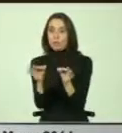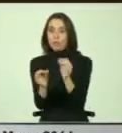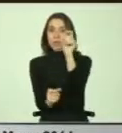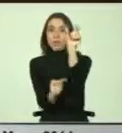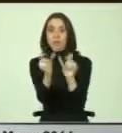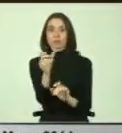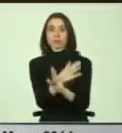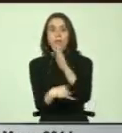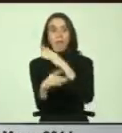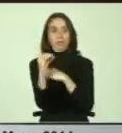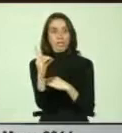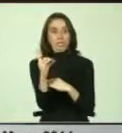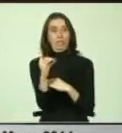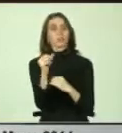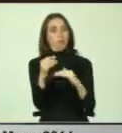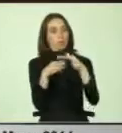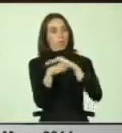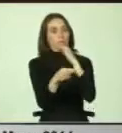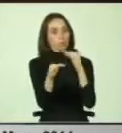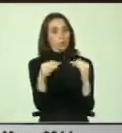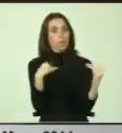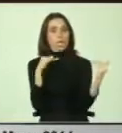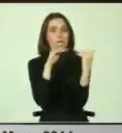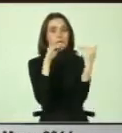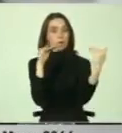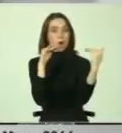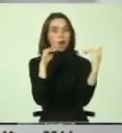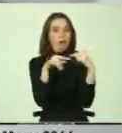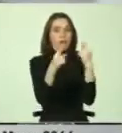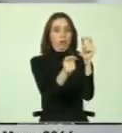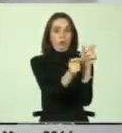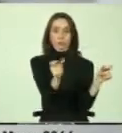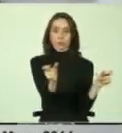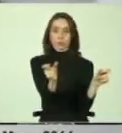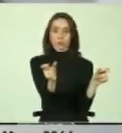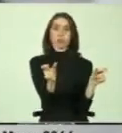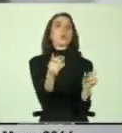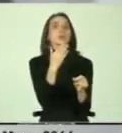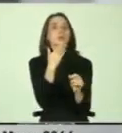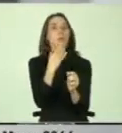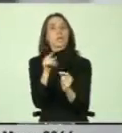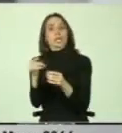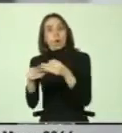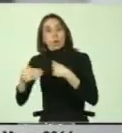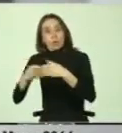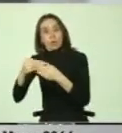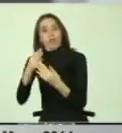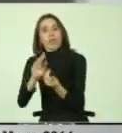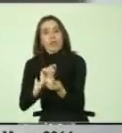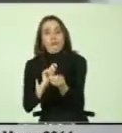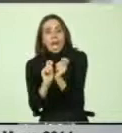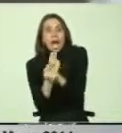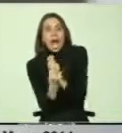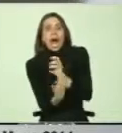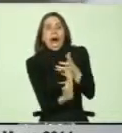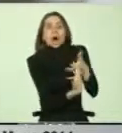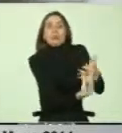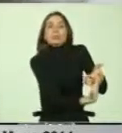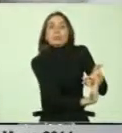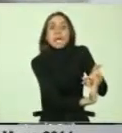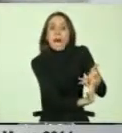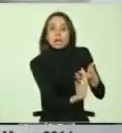discapacidad tengan acceso a ella, en igualdad de condiciones con los demás, incluso mediante ajustes de procedimiento. Eso es muy importante,